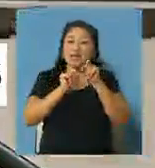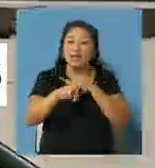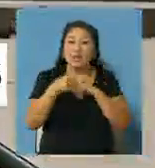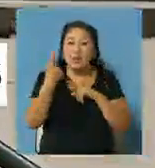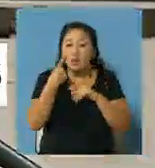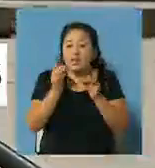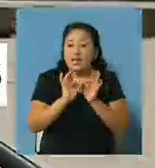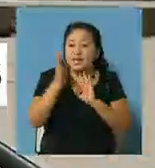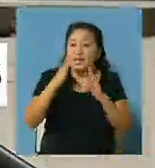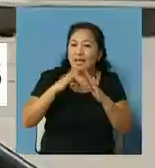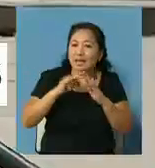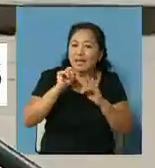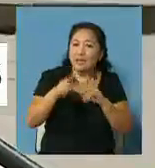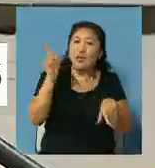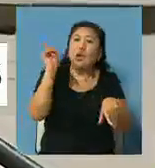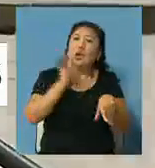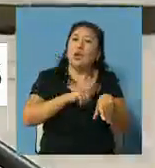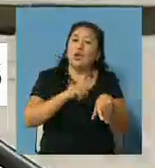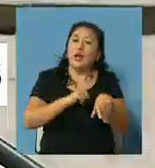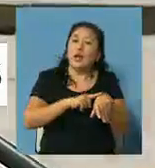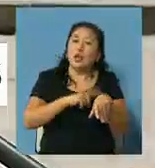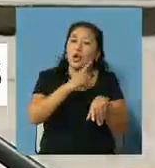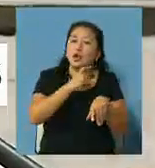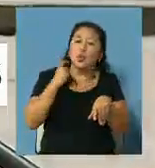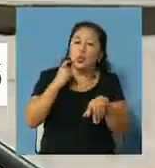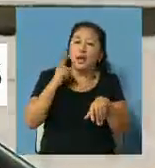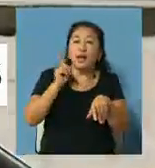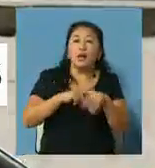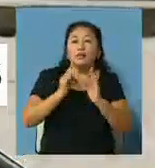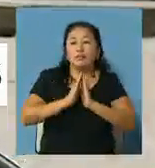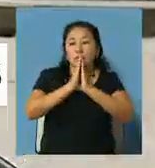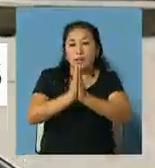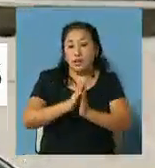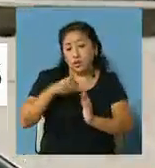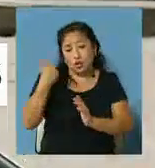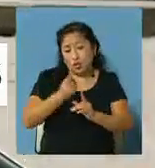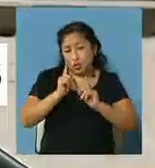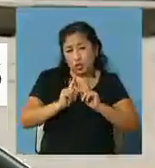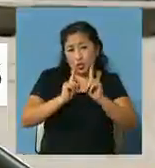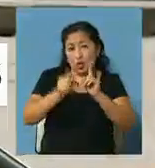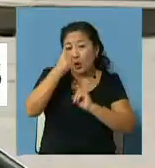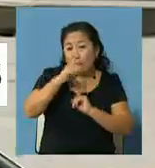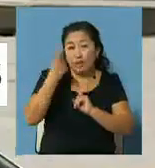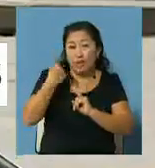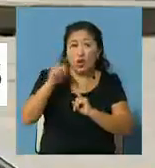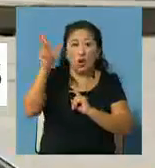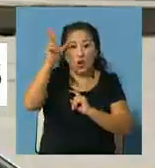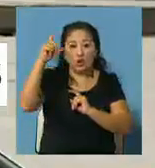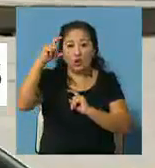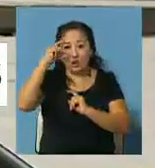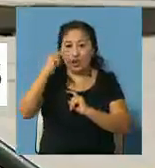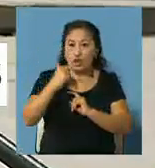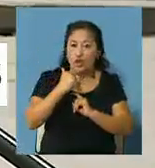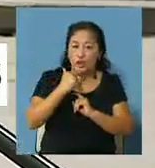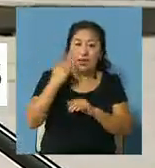sus comunidades parroquiales ¿qué horario el sacerdote va a poner las misas? nosotros conservamos estos horarios los días domingos, ¿no? 8, 10,